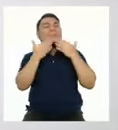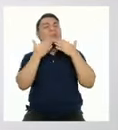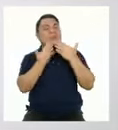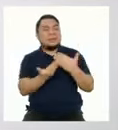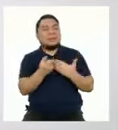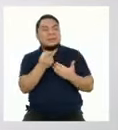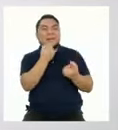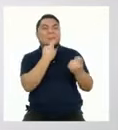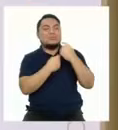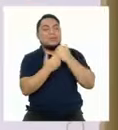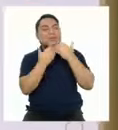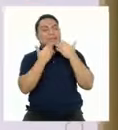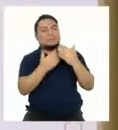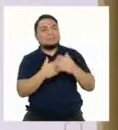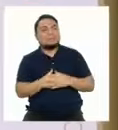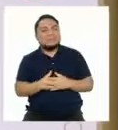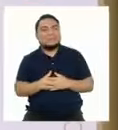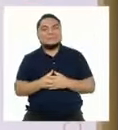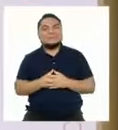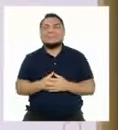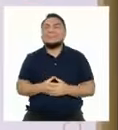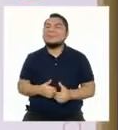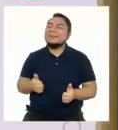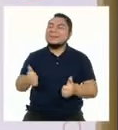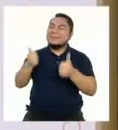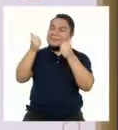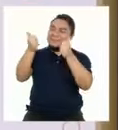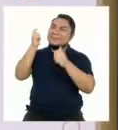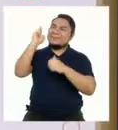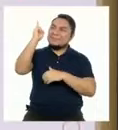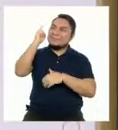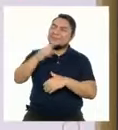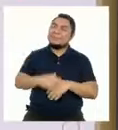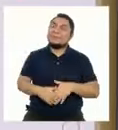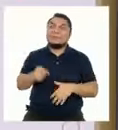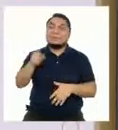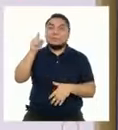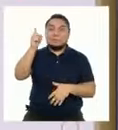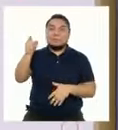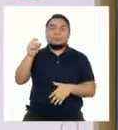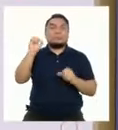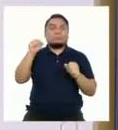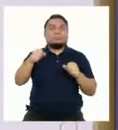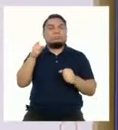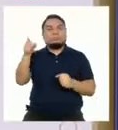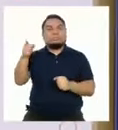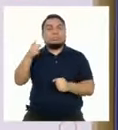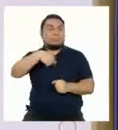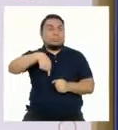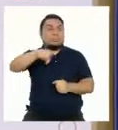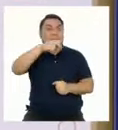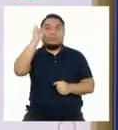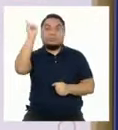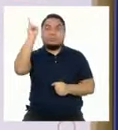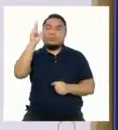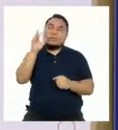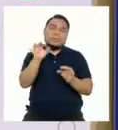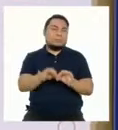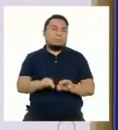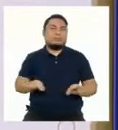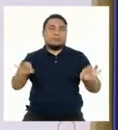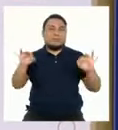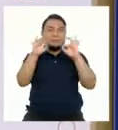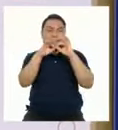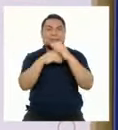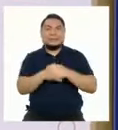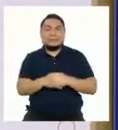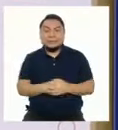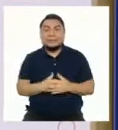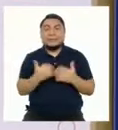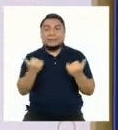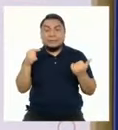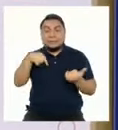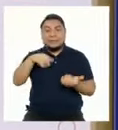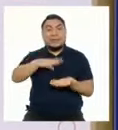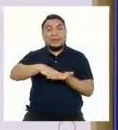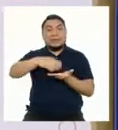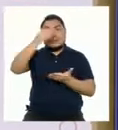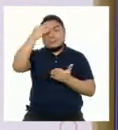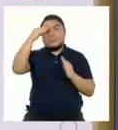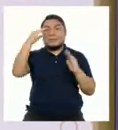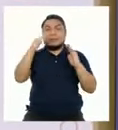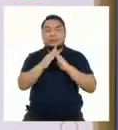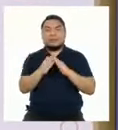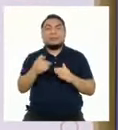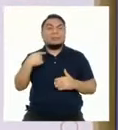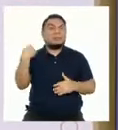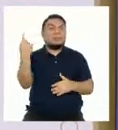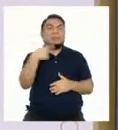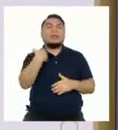Gracias por preguntar. Obvio, profesor. Ustedes, las y los docentes son importantísimos. Desde Aprendo en